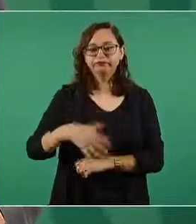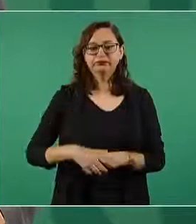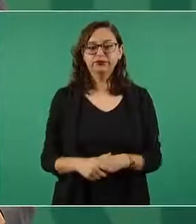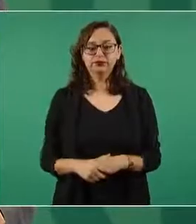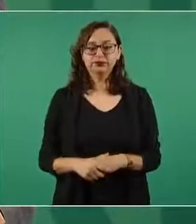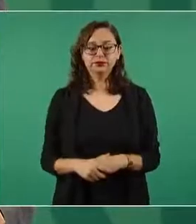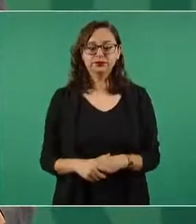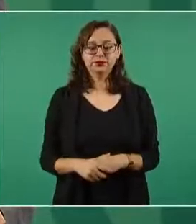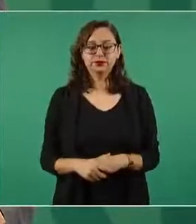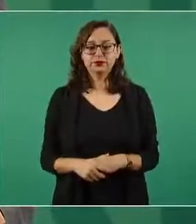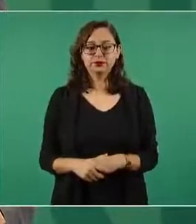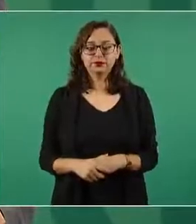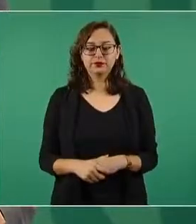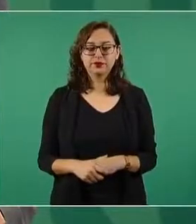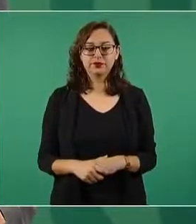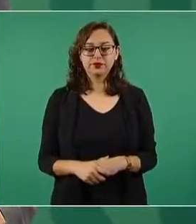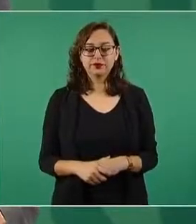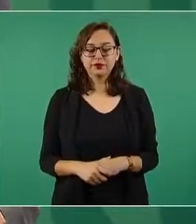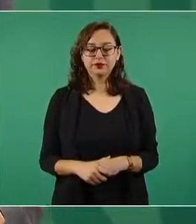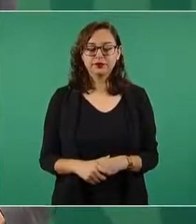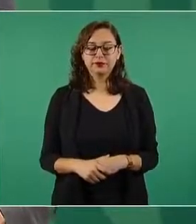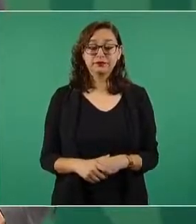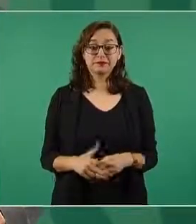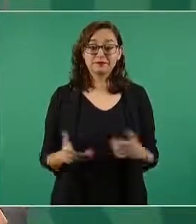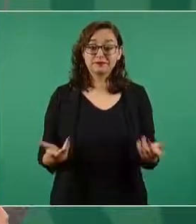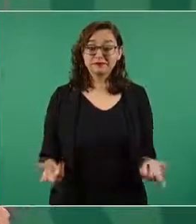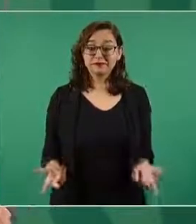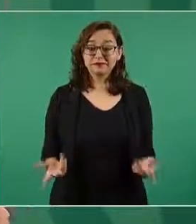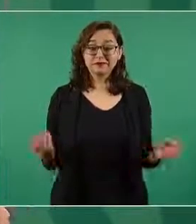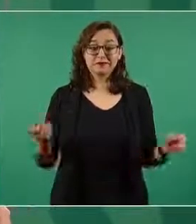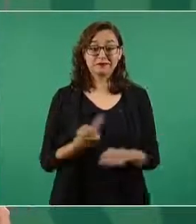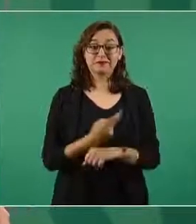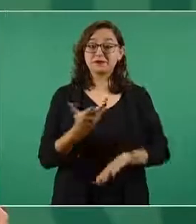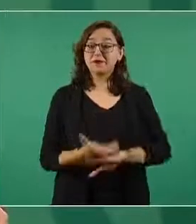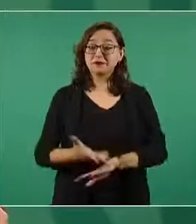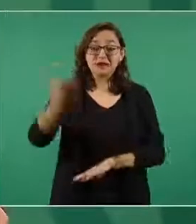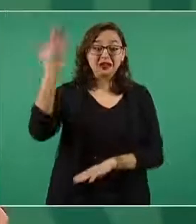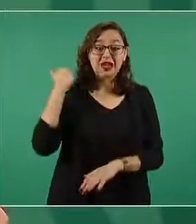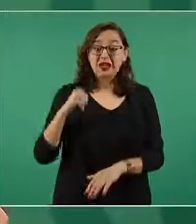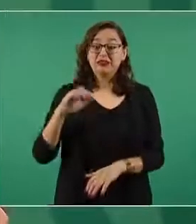es que se robaban mucho,